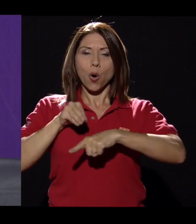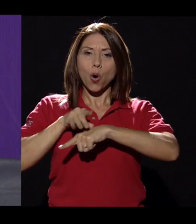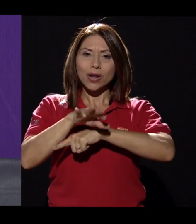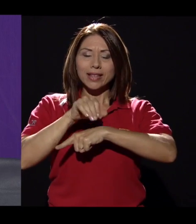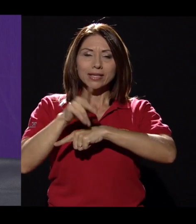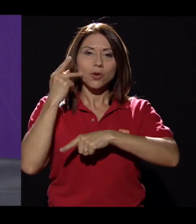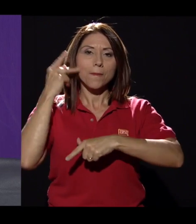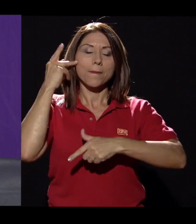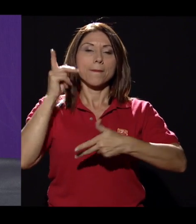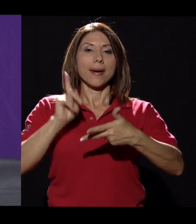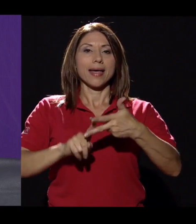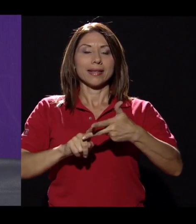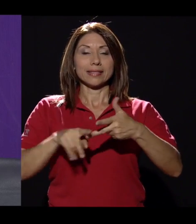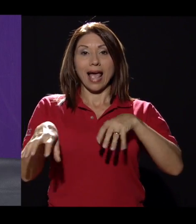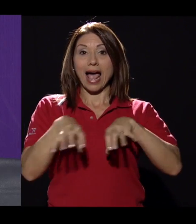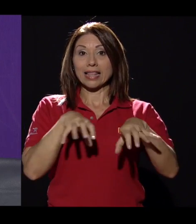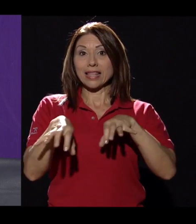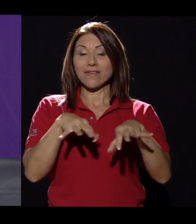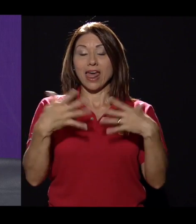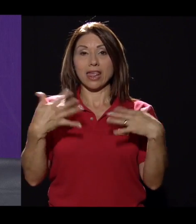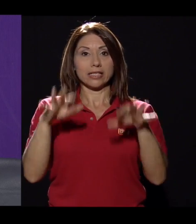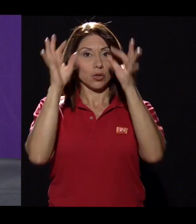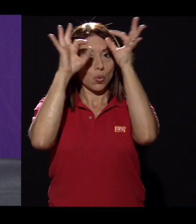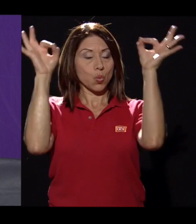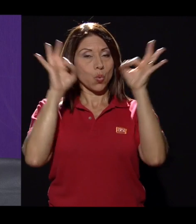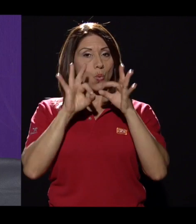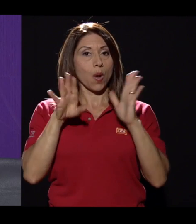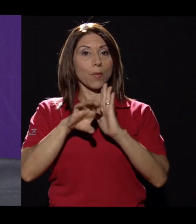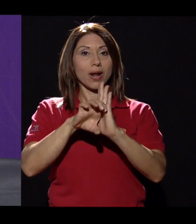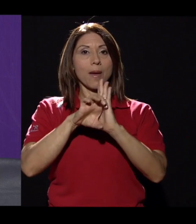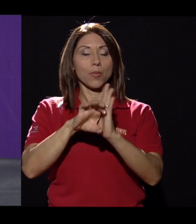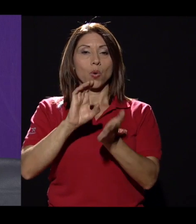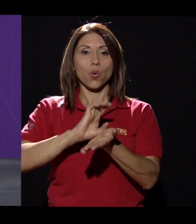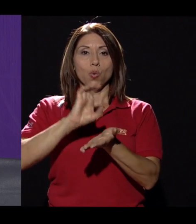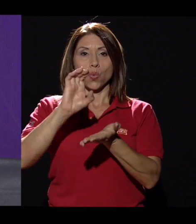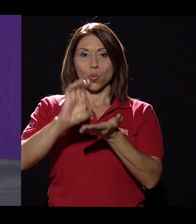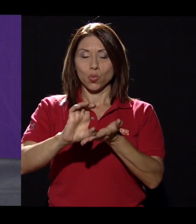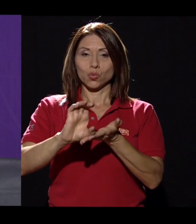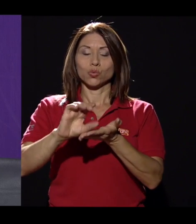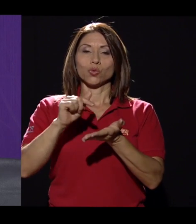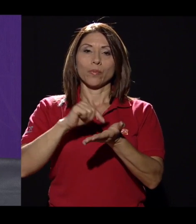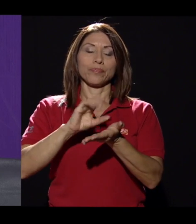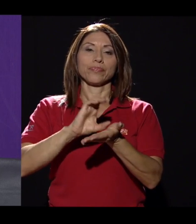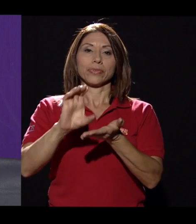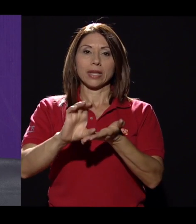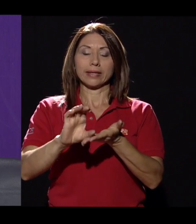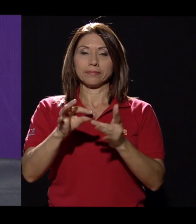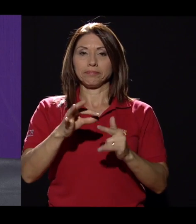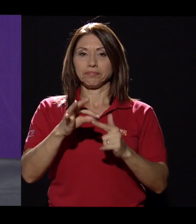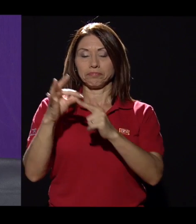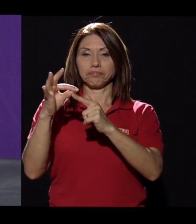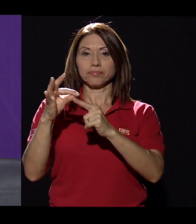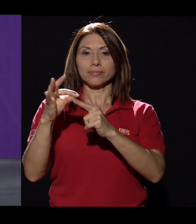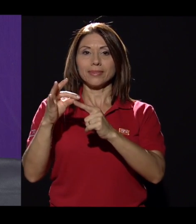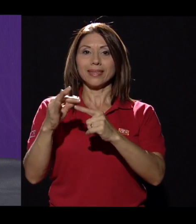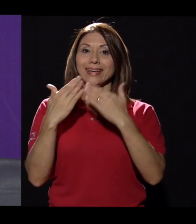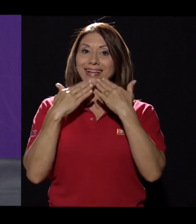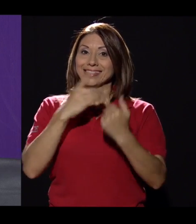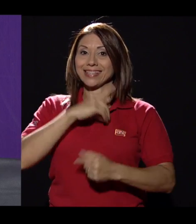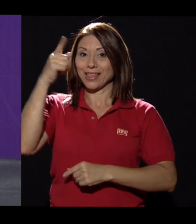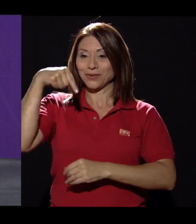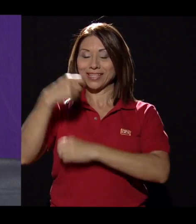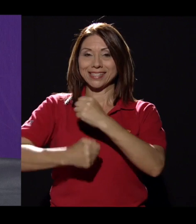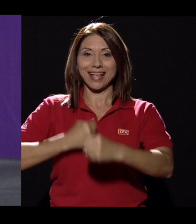padres y tenemos actividades estrella como un curso de ABA que, gracias a